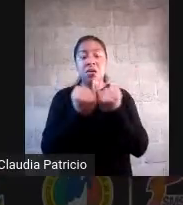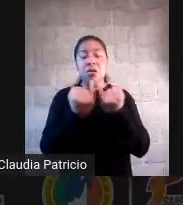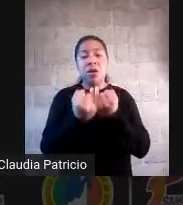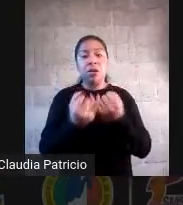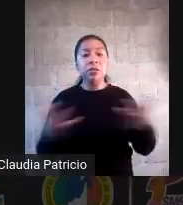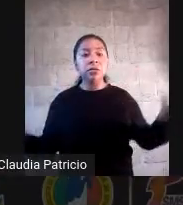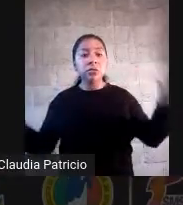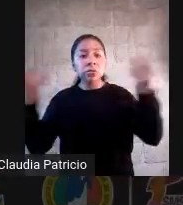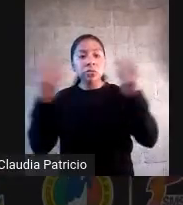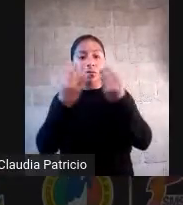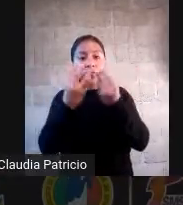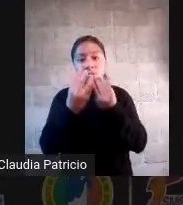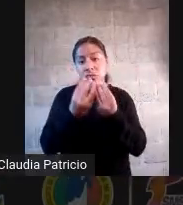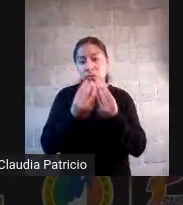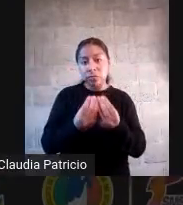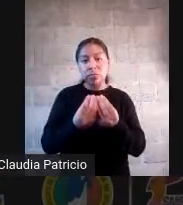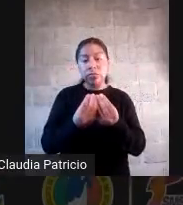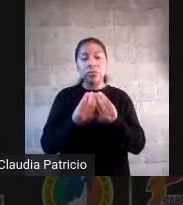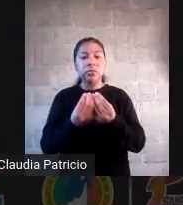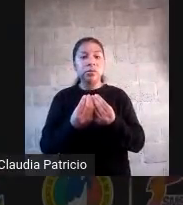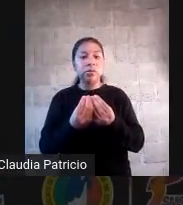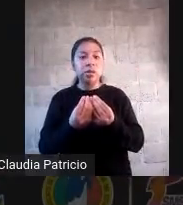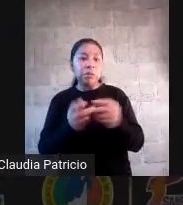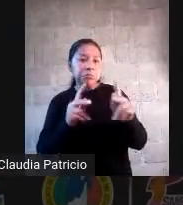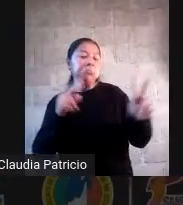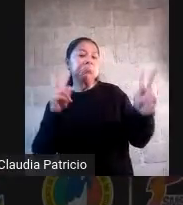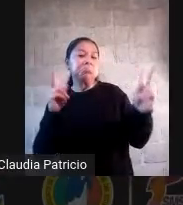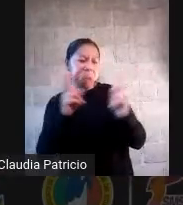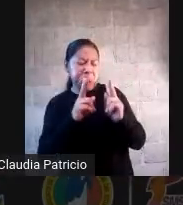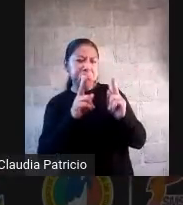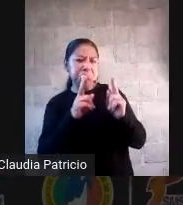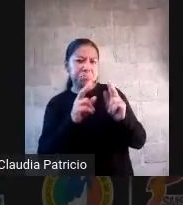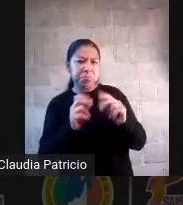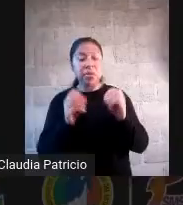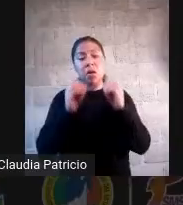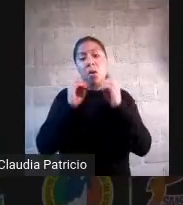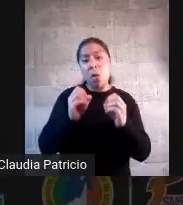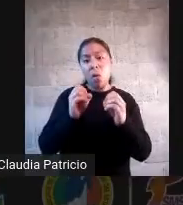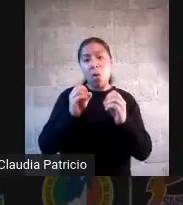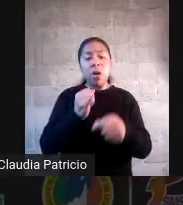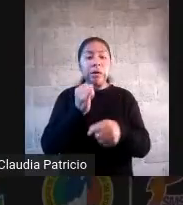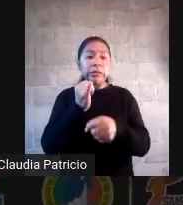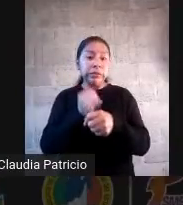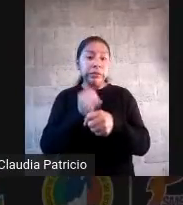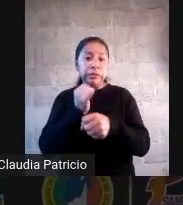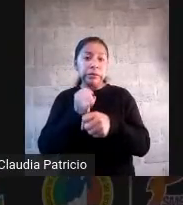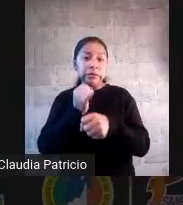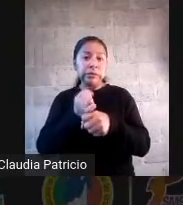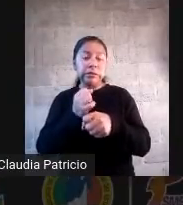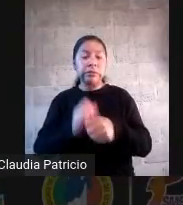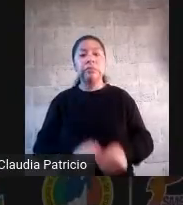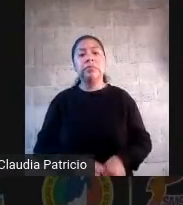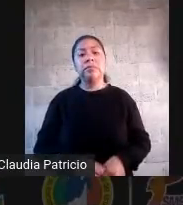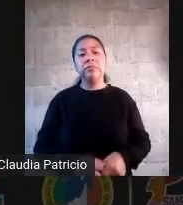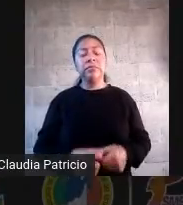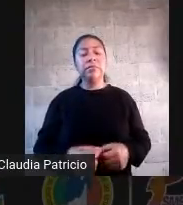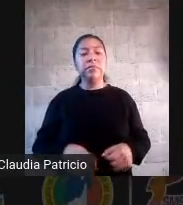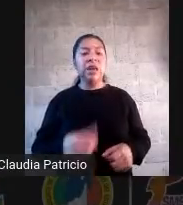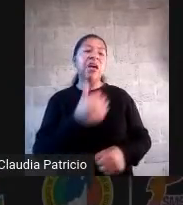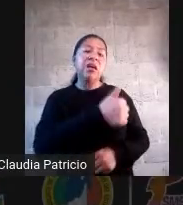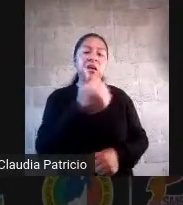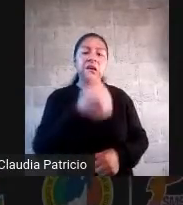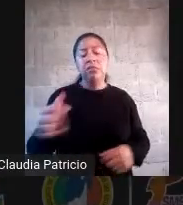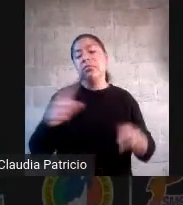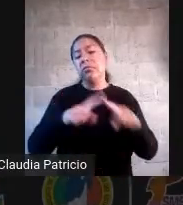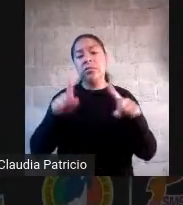perdón, puede ser presencial, puede ser virtual, no lo sé, porque cada situación de ustedes es distinta, pero no se